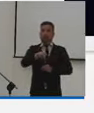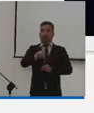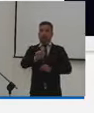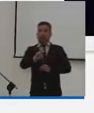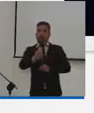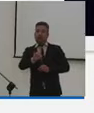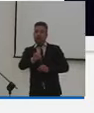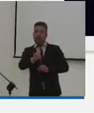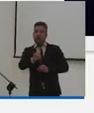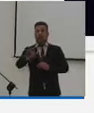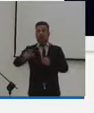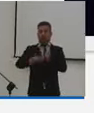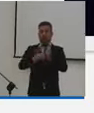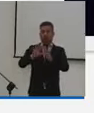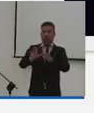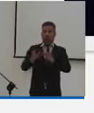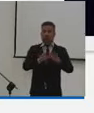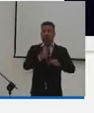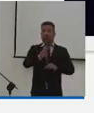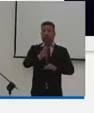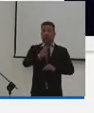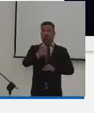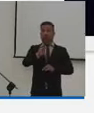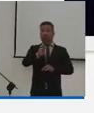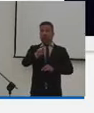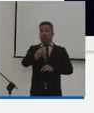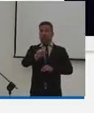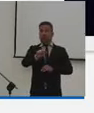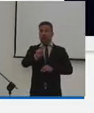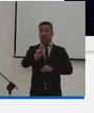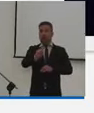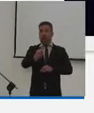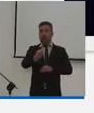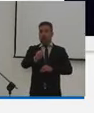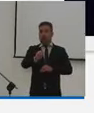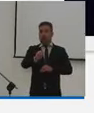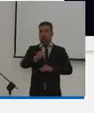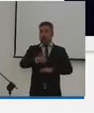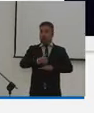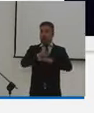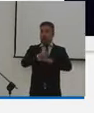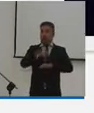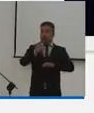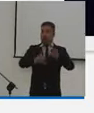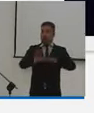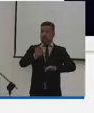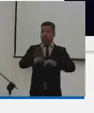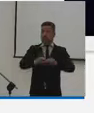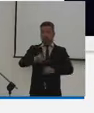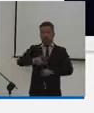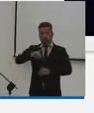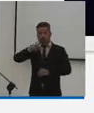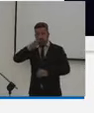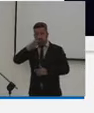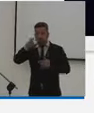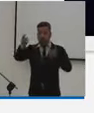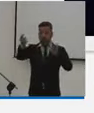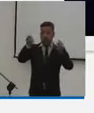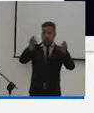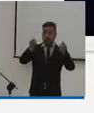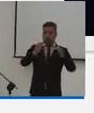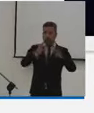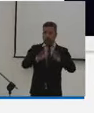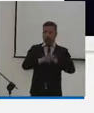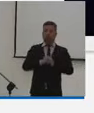David Galindo, su asesor. A Viviana Forero, directora de la Oficina de Inspección,